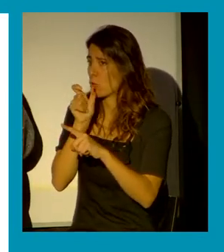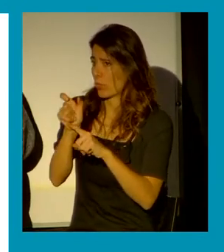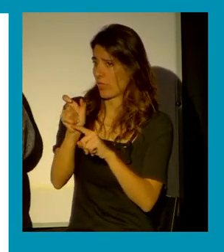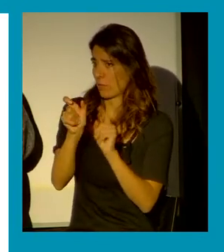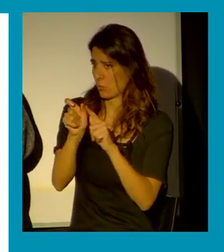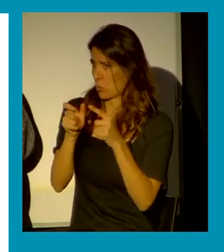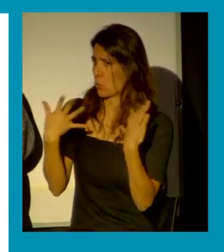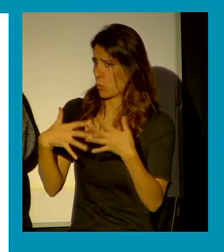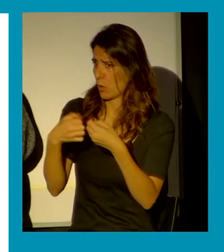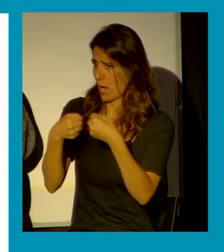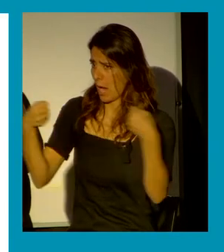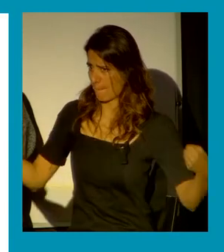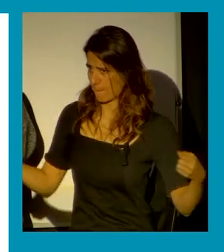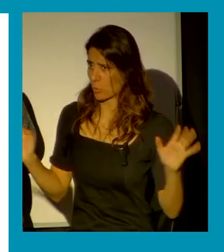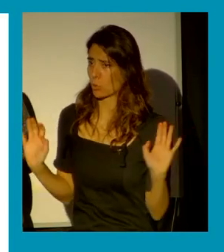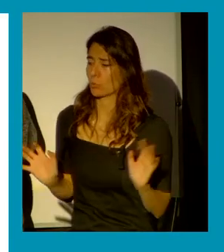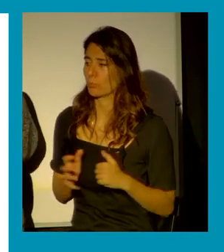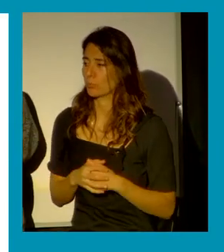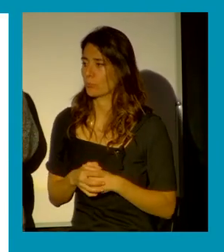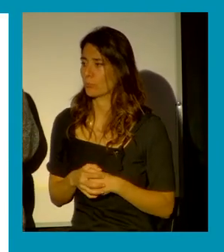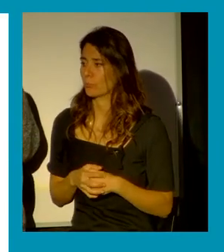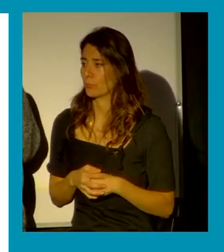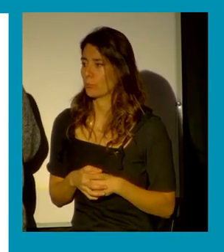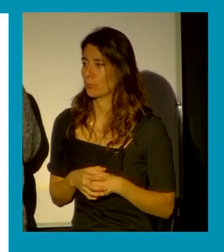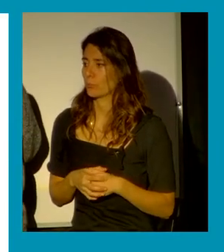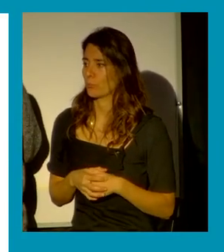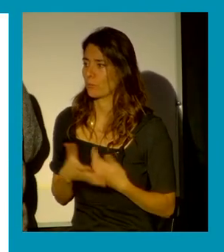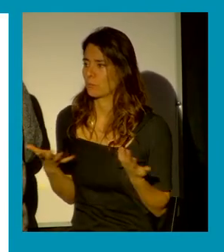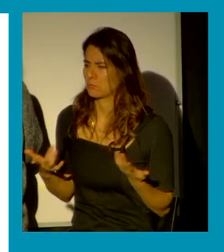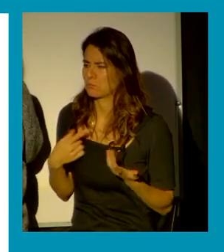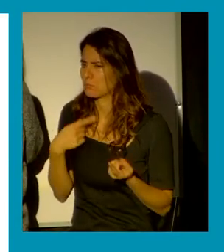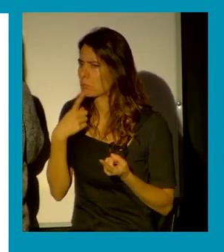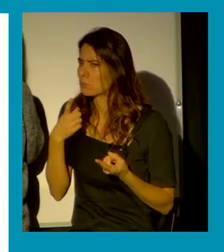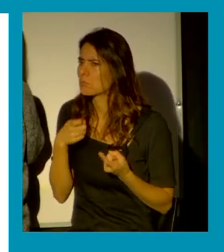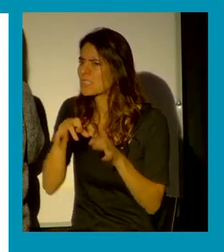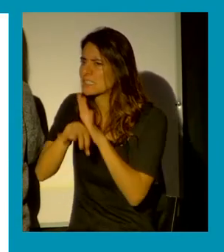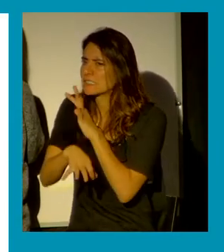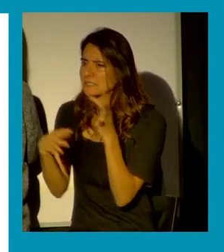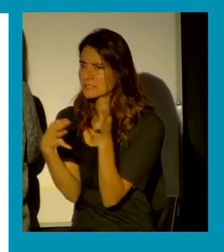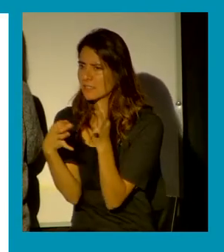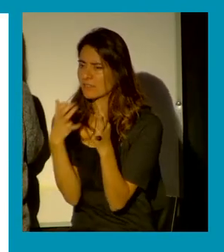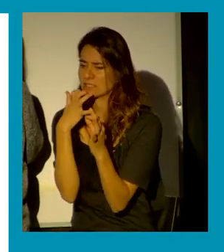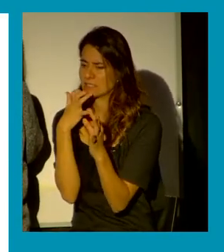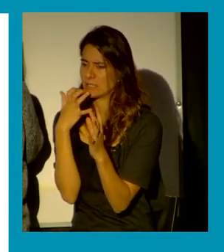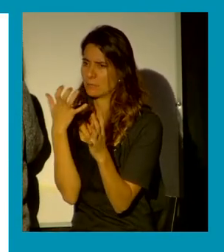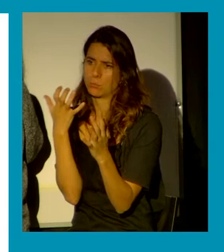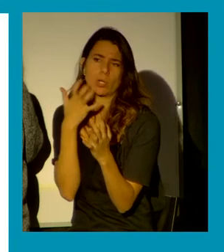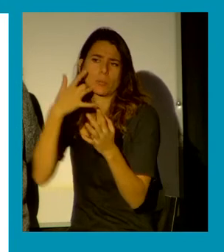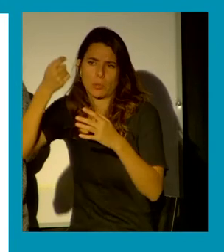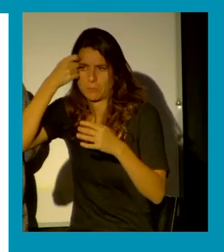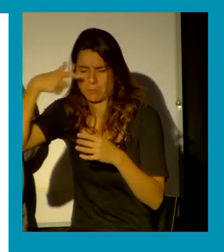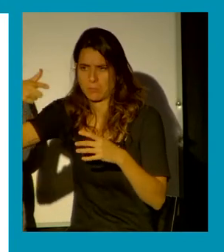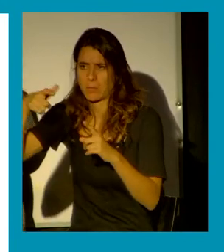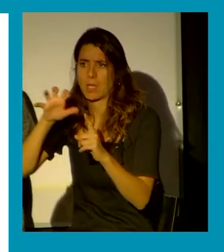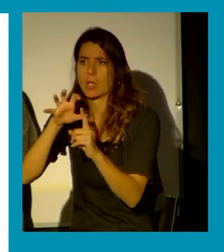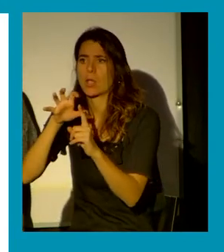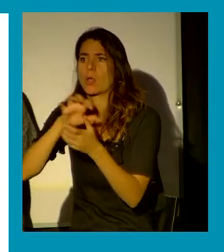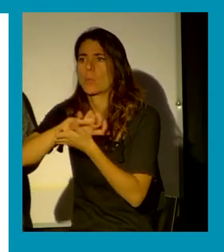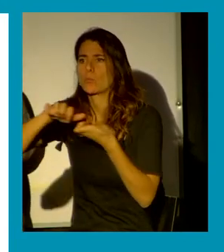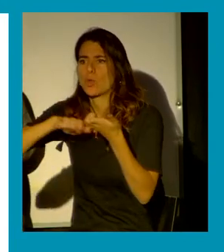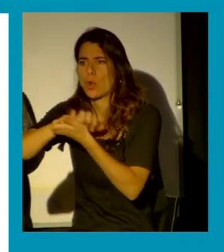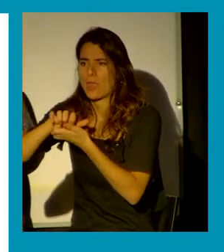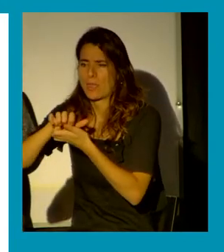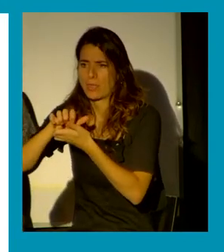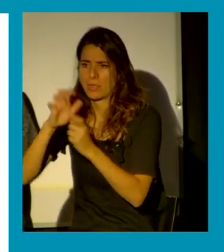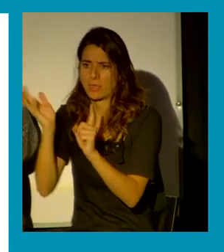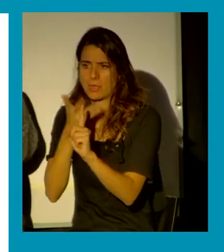¿qué significa esto de que condicionan? Después Laya lo tomará en lo que significan, o sea, violencias digitales, pero nos está planteando frente a realidades